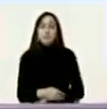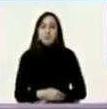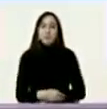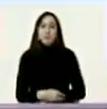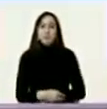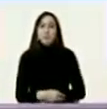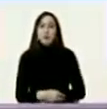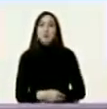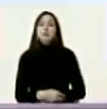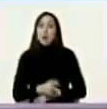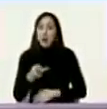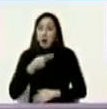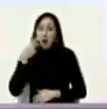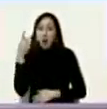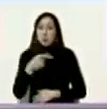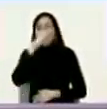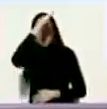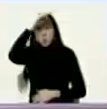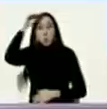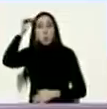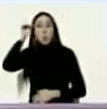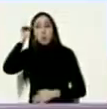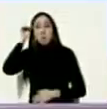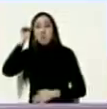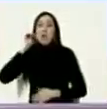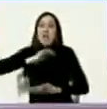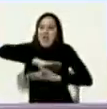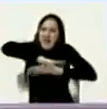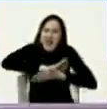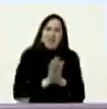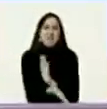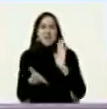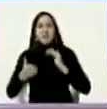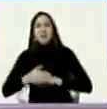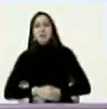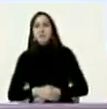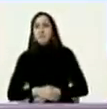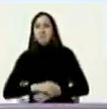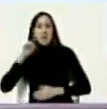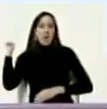la política de Donald Trump fue aplastada derrotada